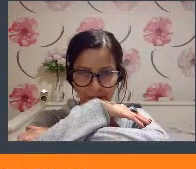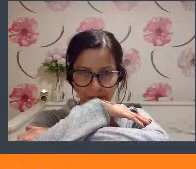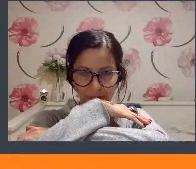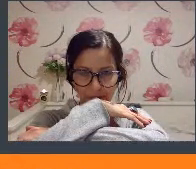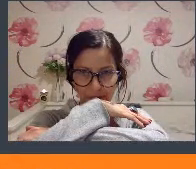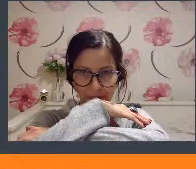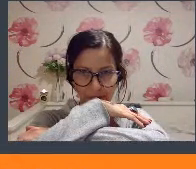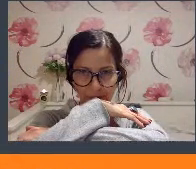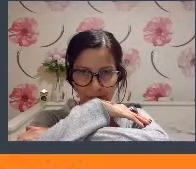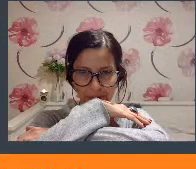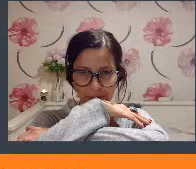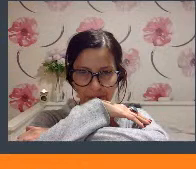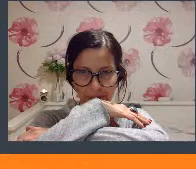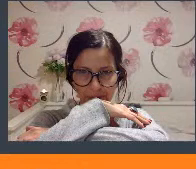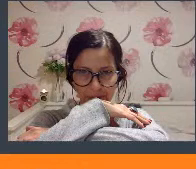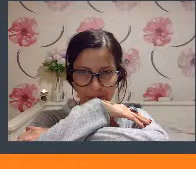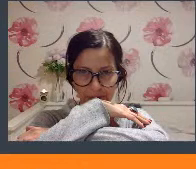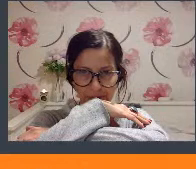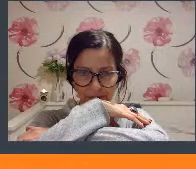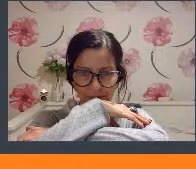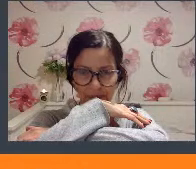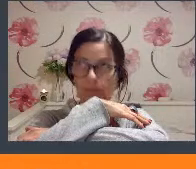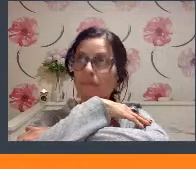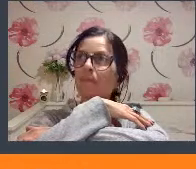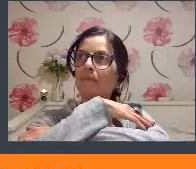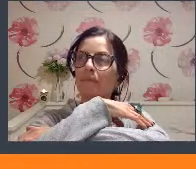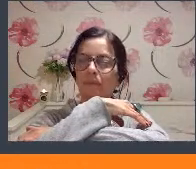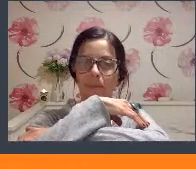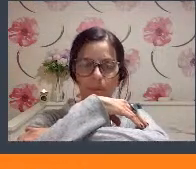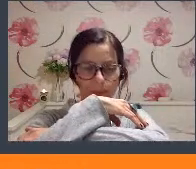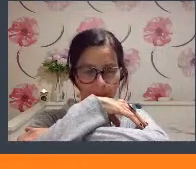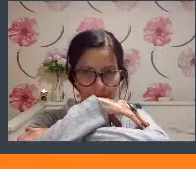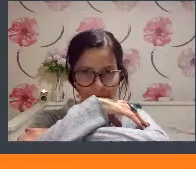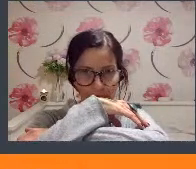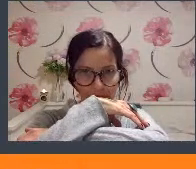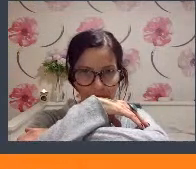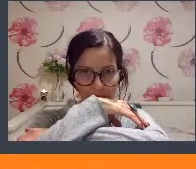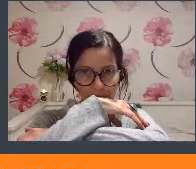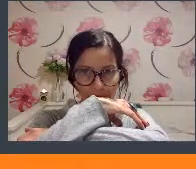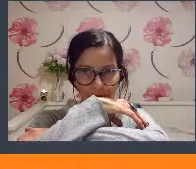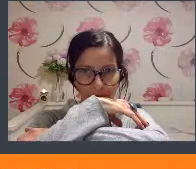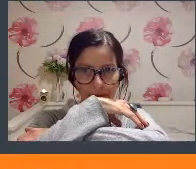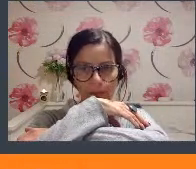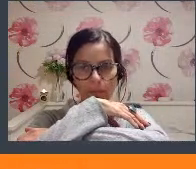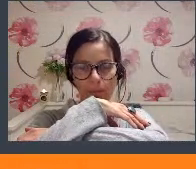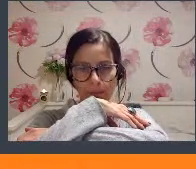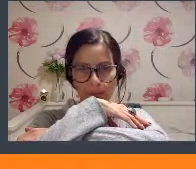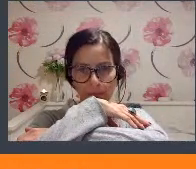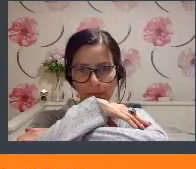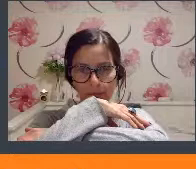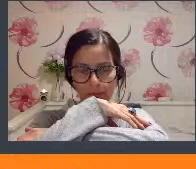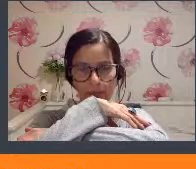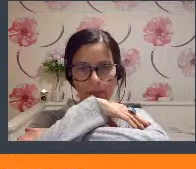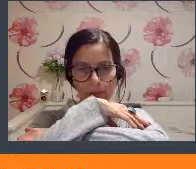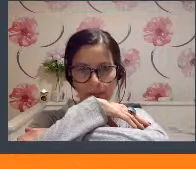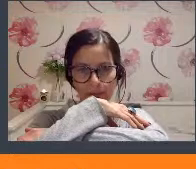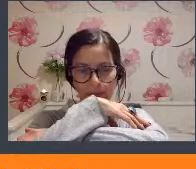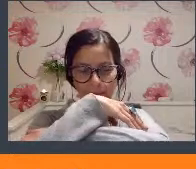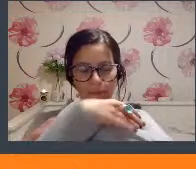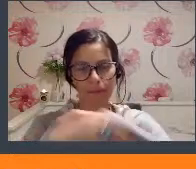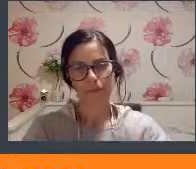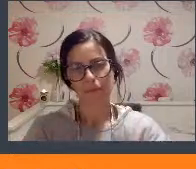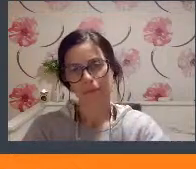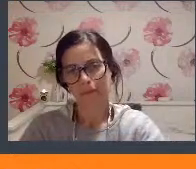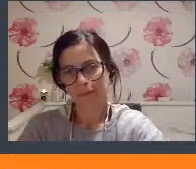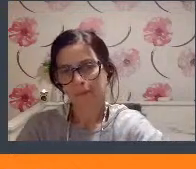tema de pobreza también Chile ha tenido un tema de la medición de la pobreza multidimensional que es una medición